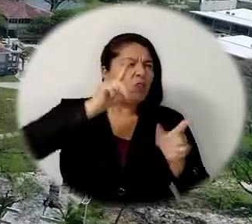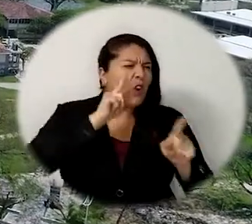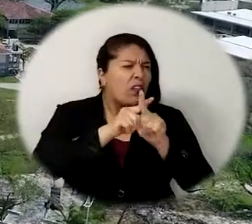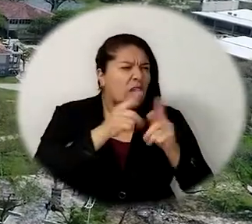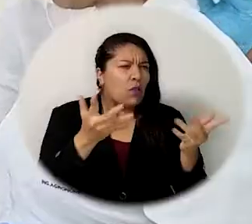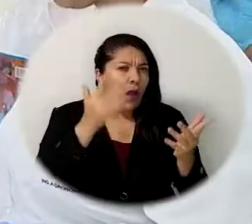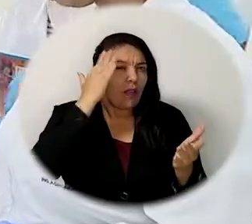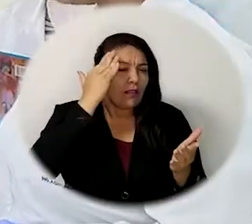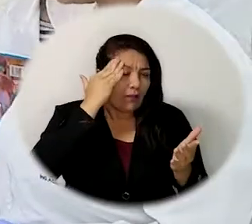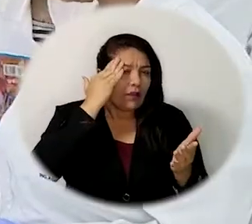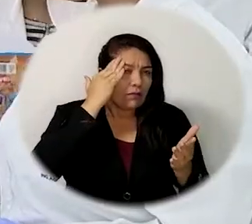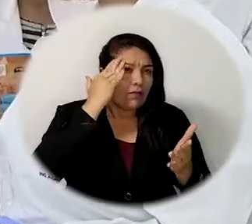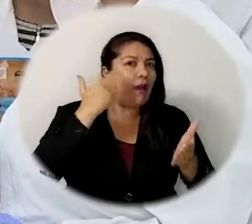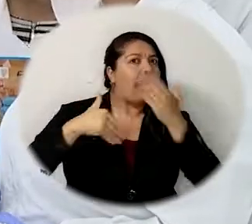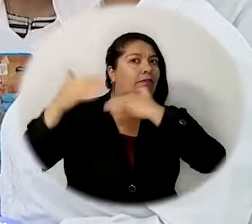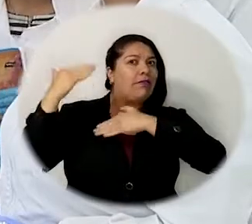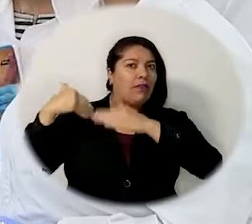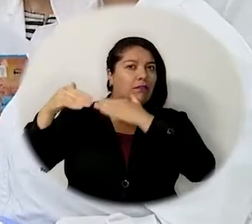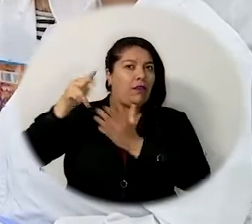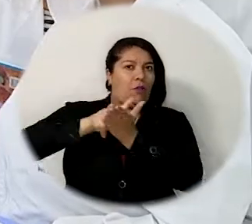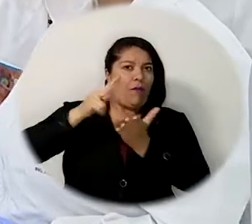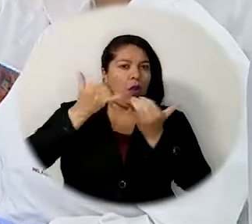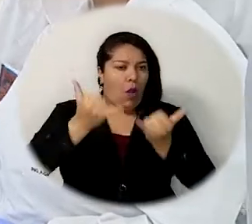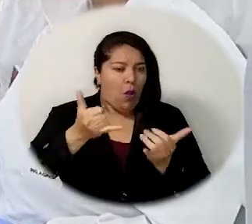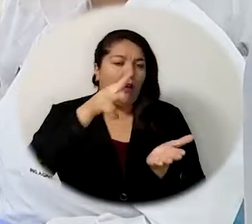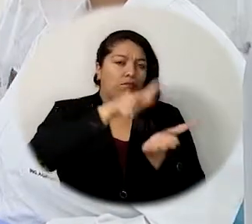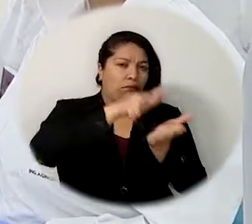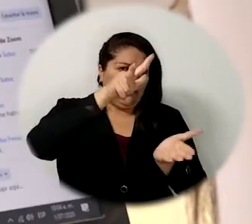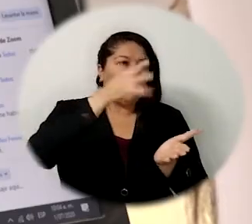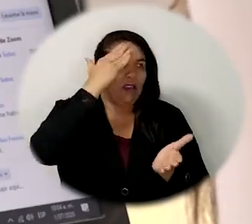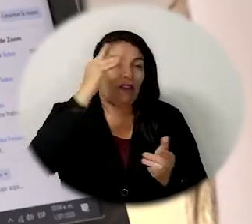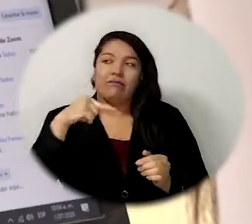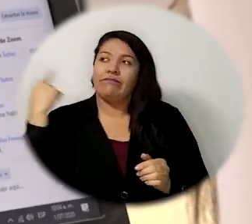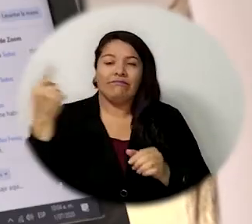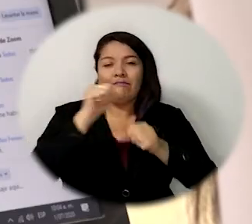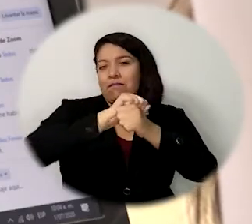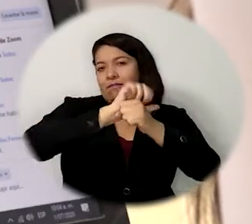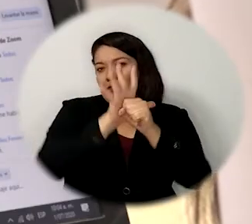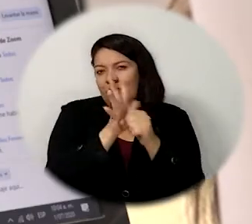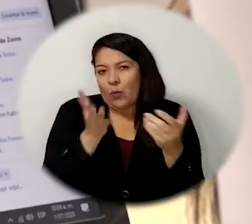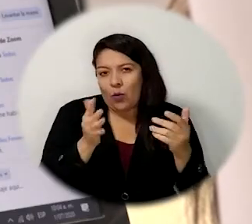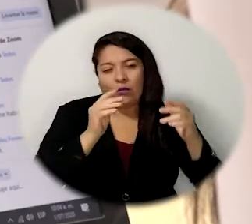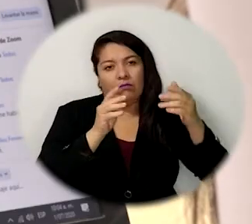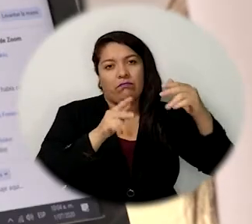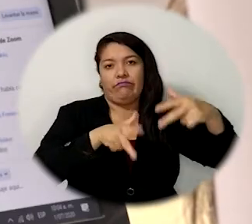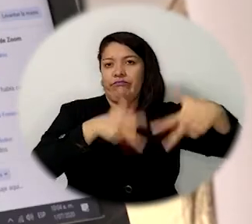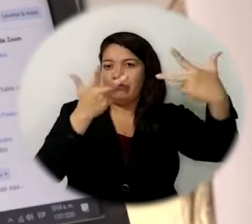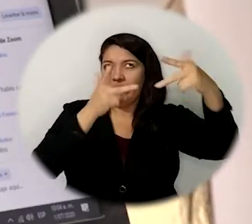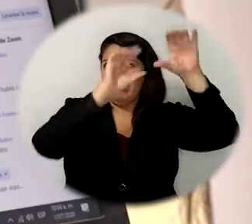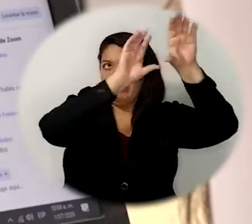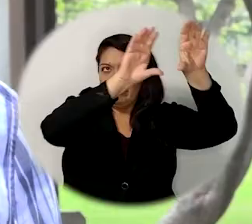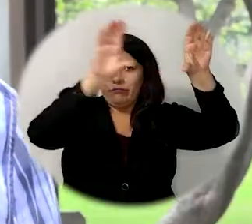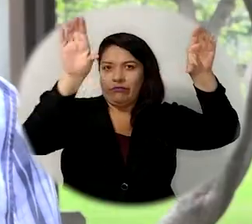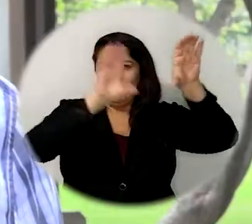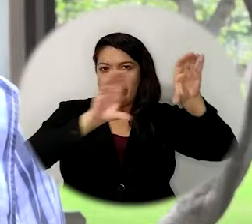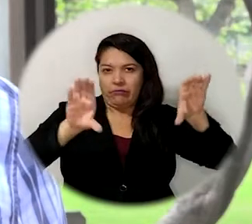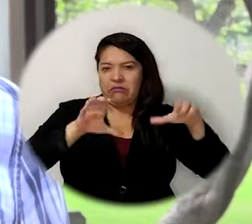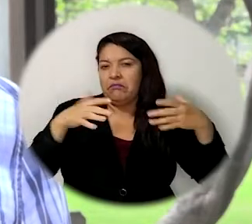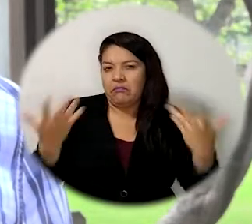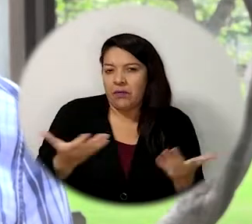renovación de la acreditación institucional de alta calidad, que debido a la actual pandemia se desarrollará de manera remota.